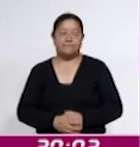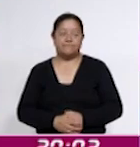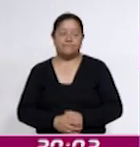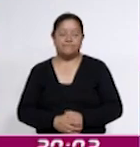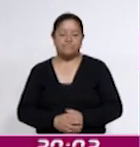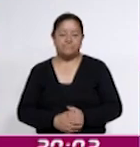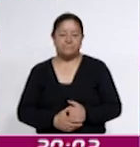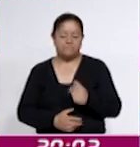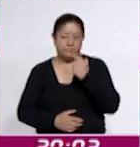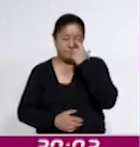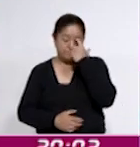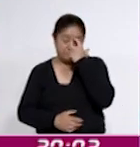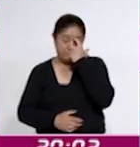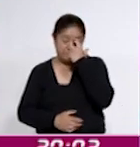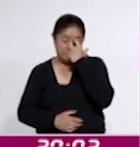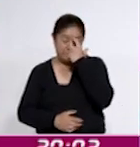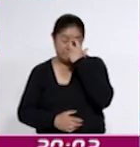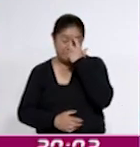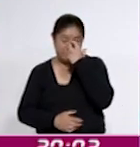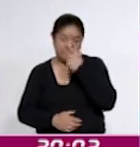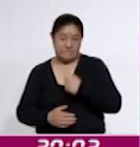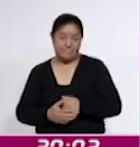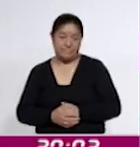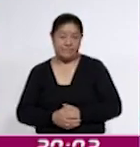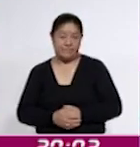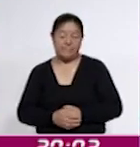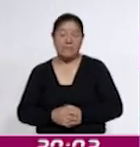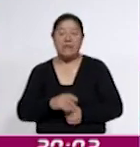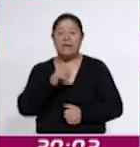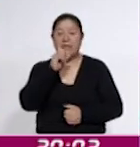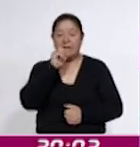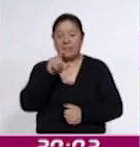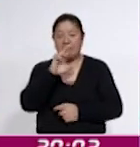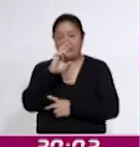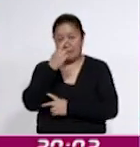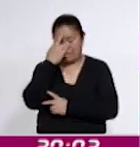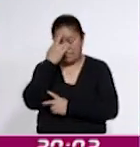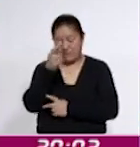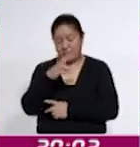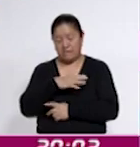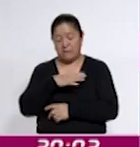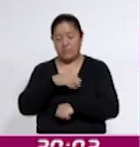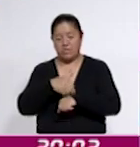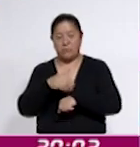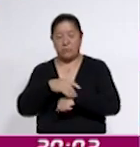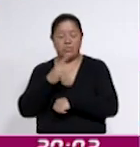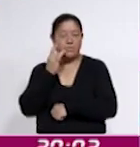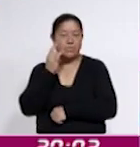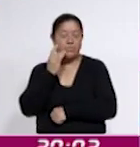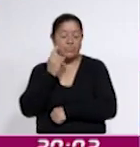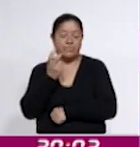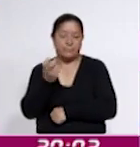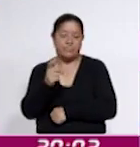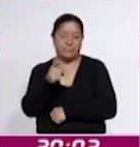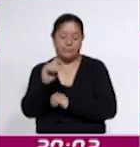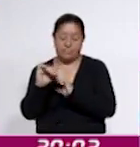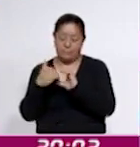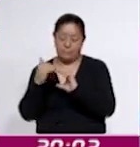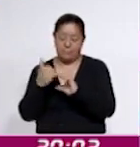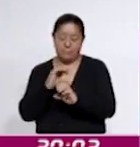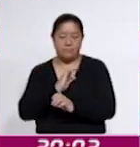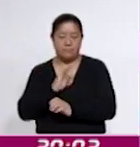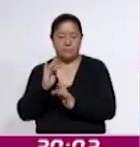pues bien, también ponemos a su disposición, le reitero y le recuerdo, un número de WhatsApp a través del cual puede usted mantener